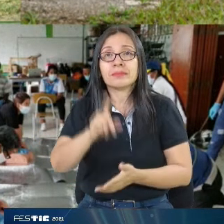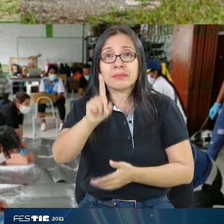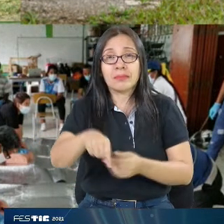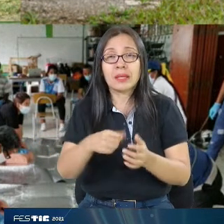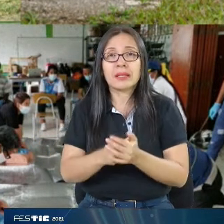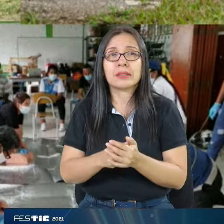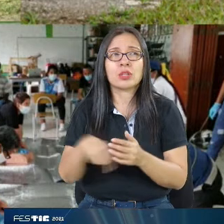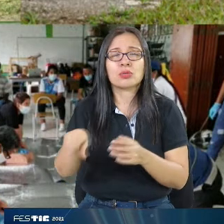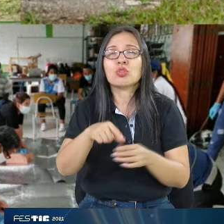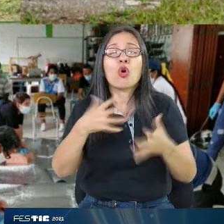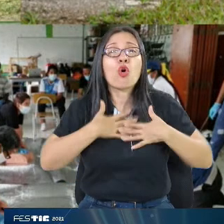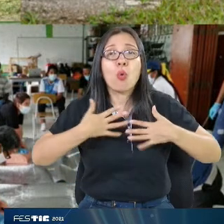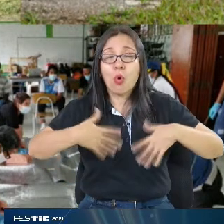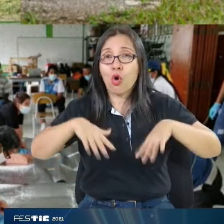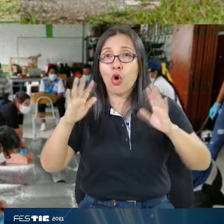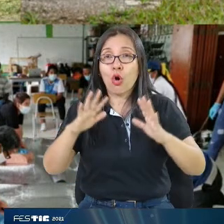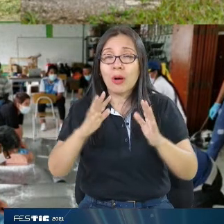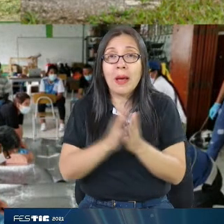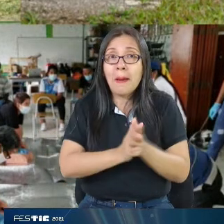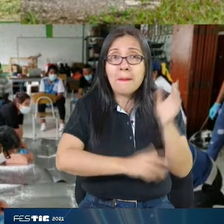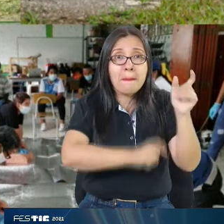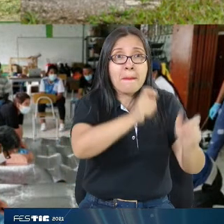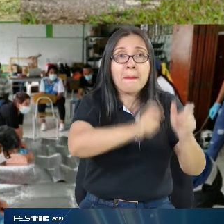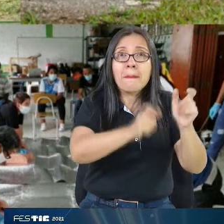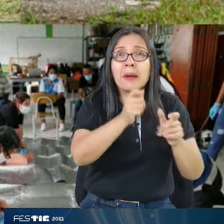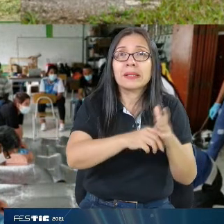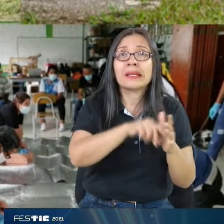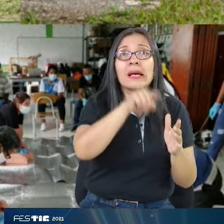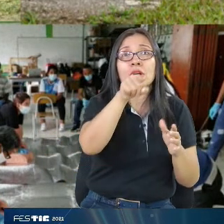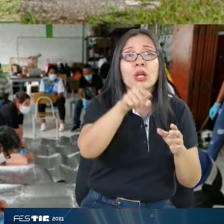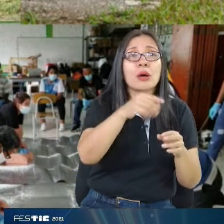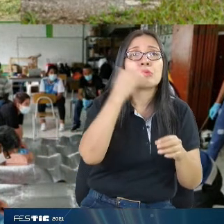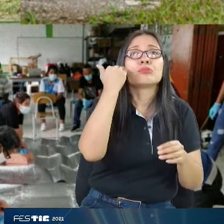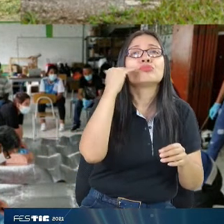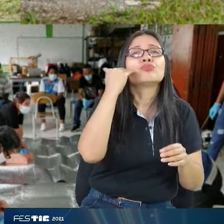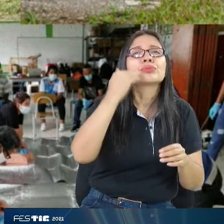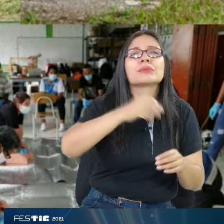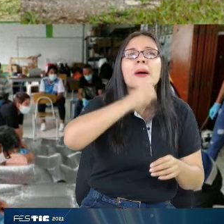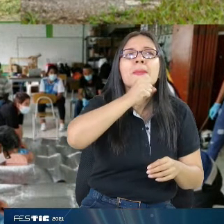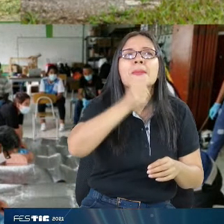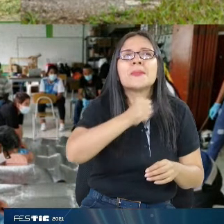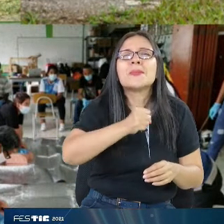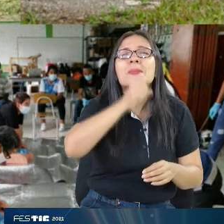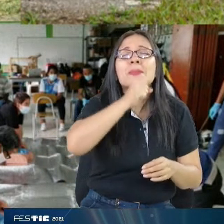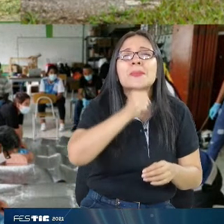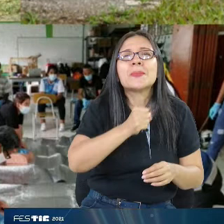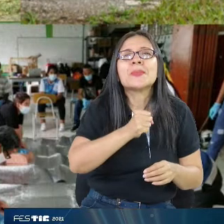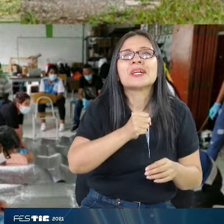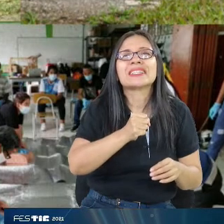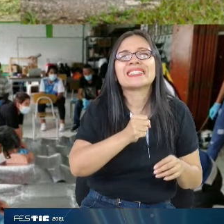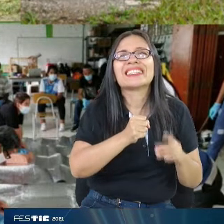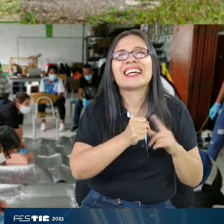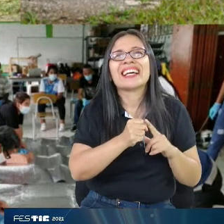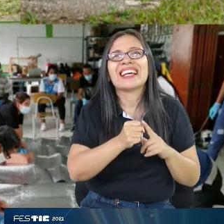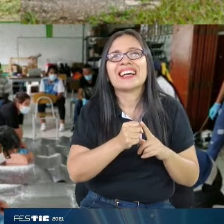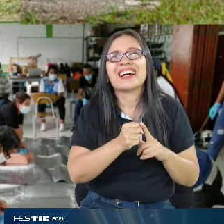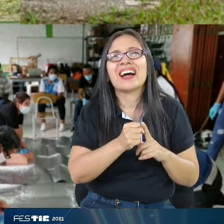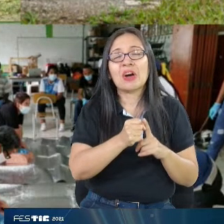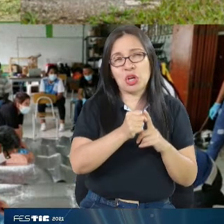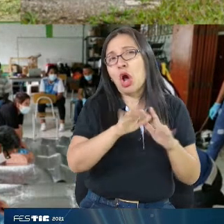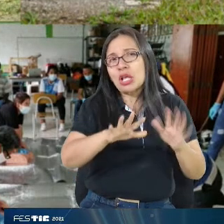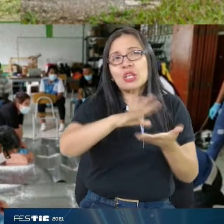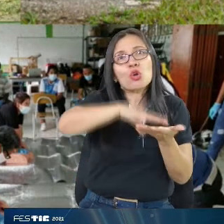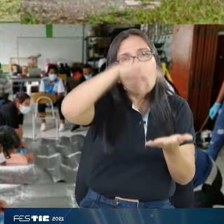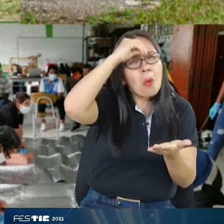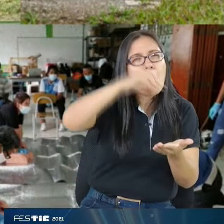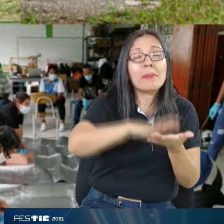llega a todo tipo de población. Tenemos aquí también a doña Fidelina, una adulta mayor que también aprende. Y lo